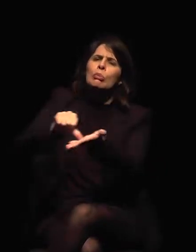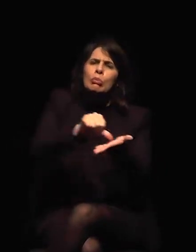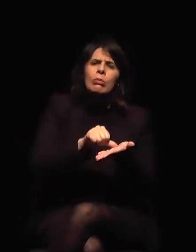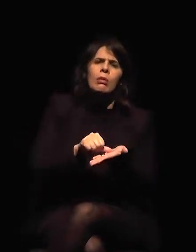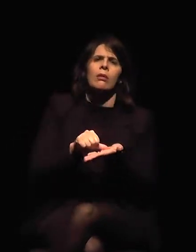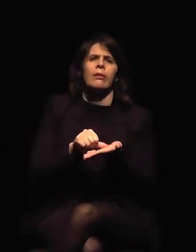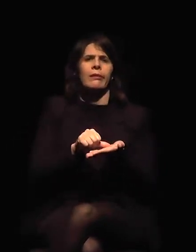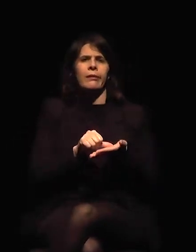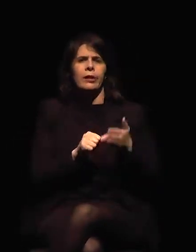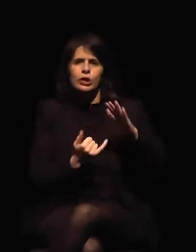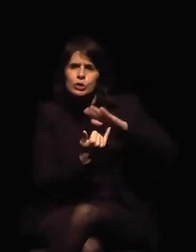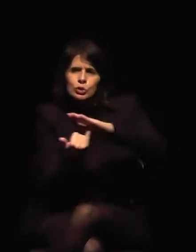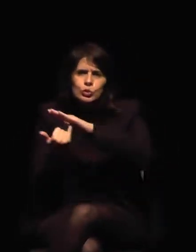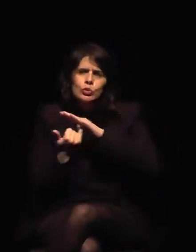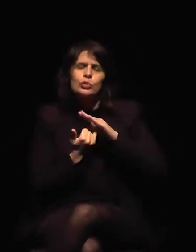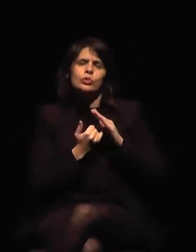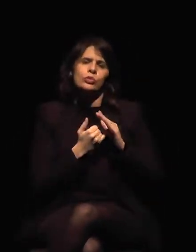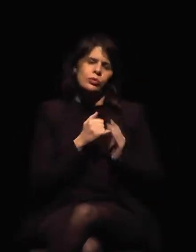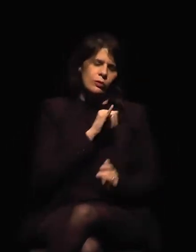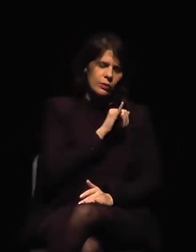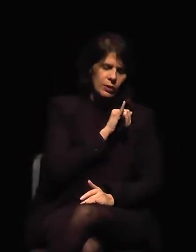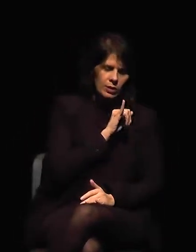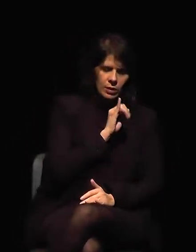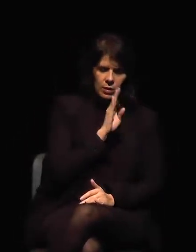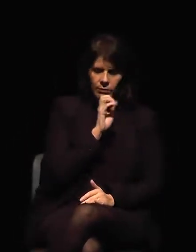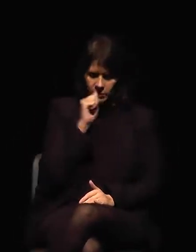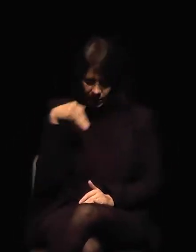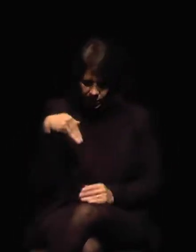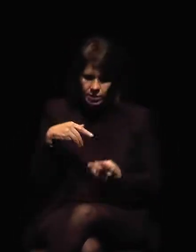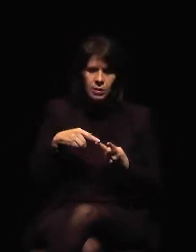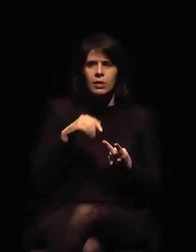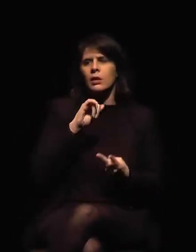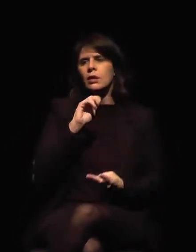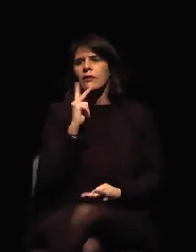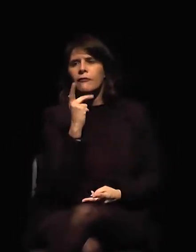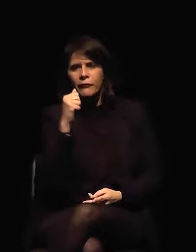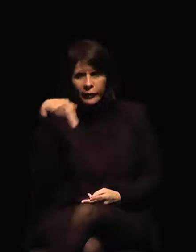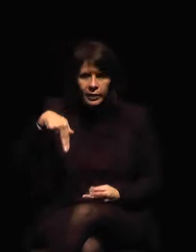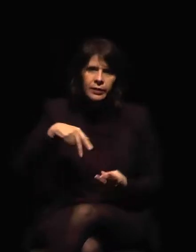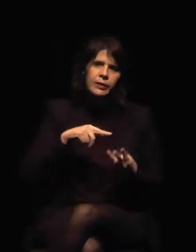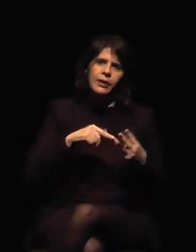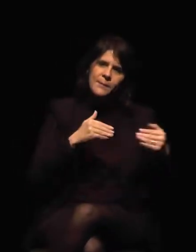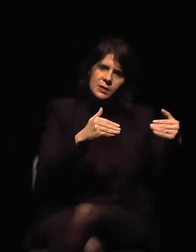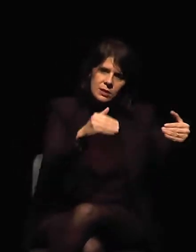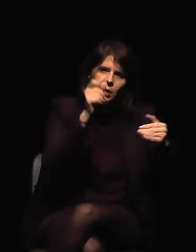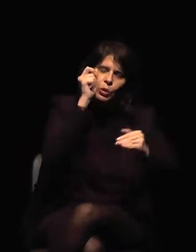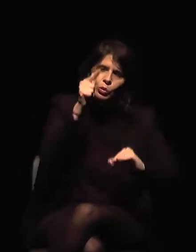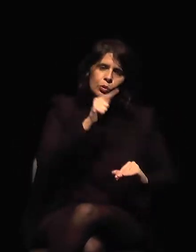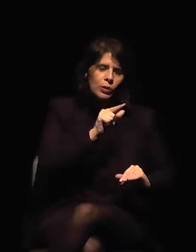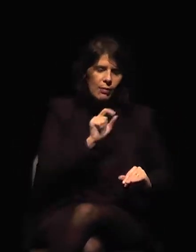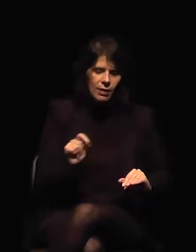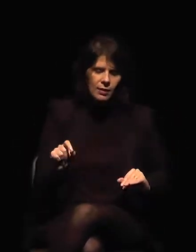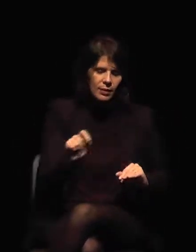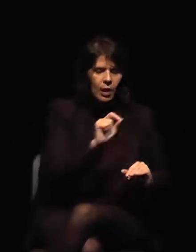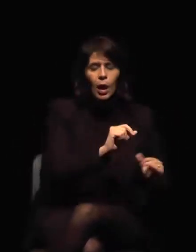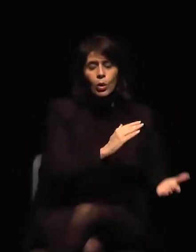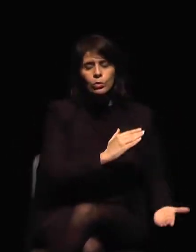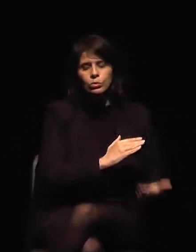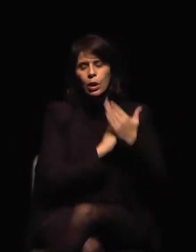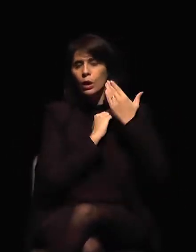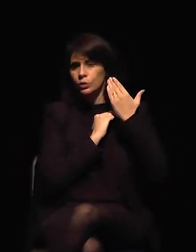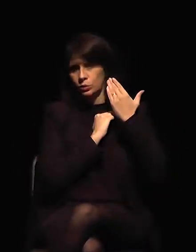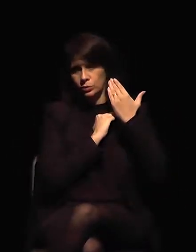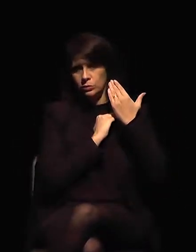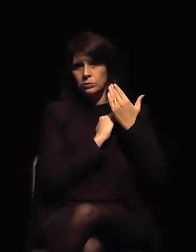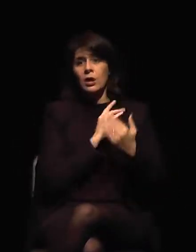Porque colaboran con nosotros, puesto que, claro, tenemos que fiscalizar tantas